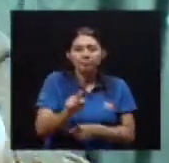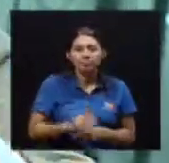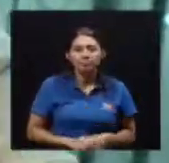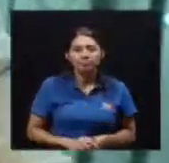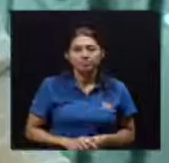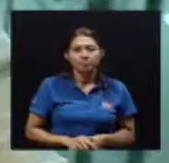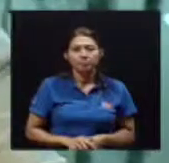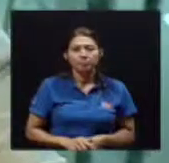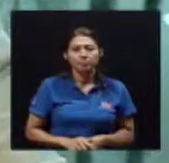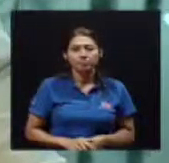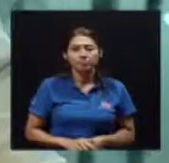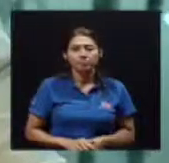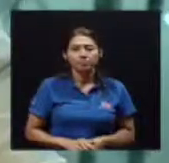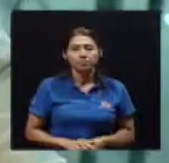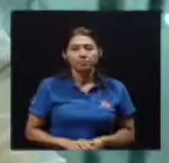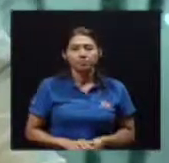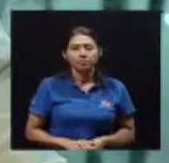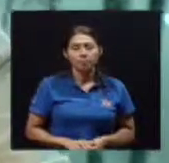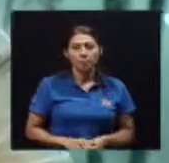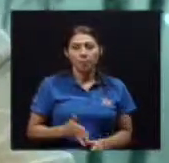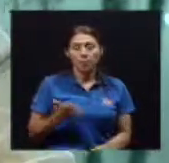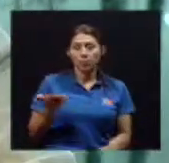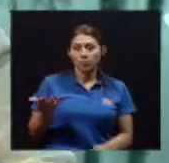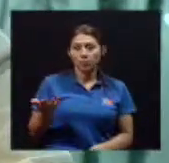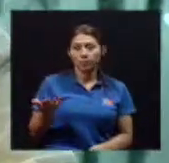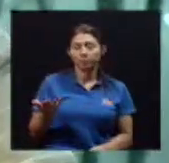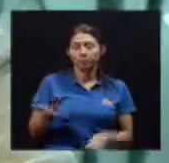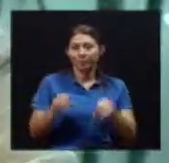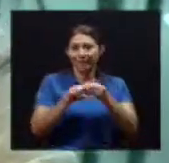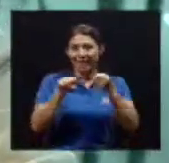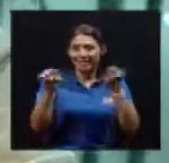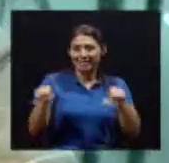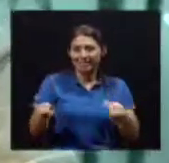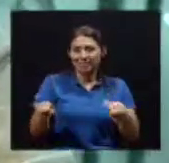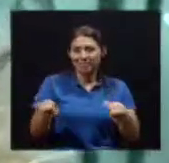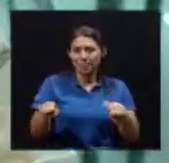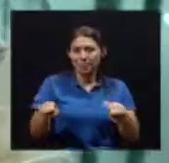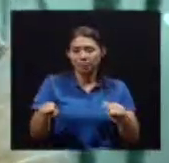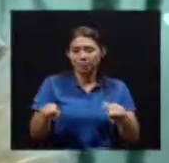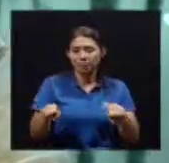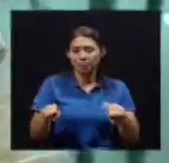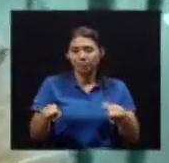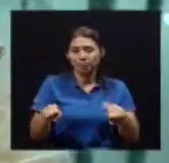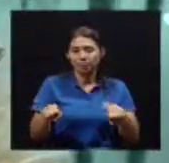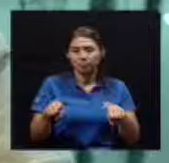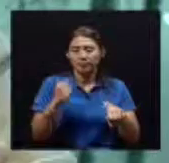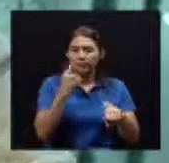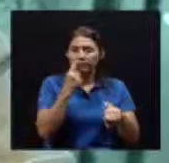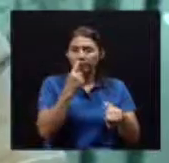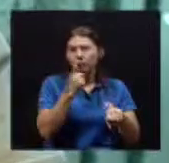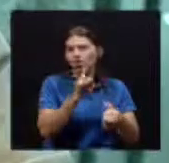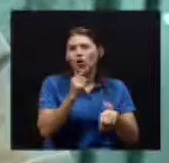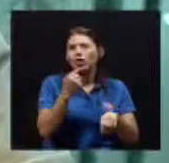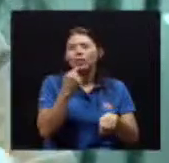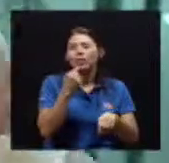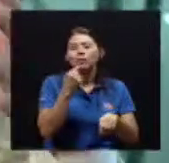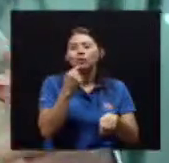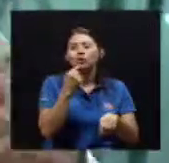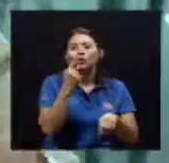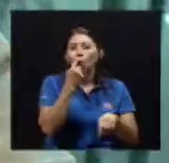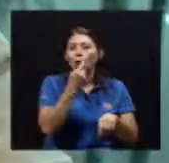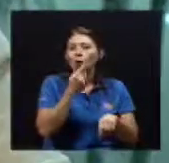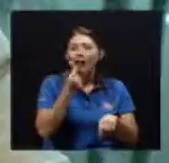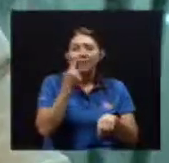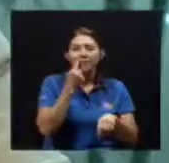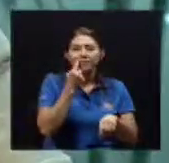relacionada Con el cráneo Y por consiguiente No es solo la boca Mucha gente ve Que es solo la salud Bucodental Y es más